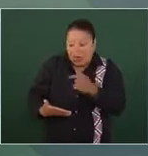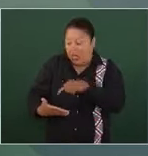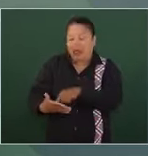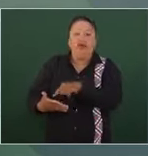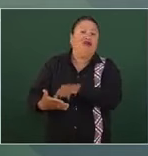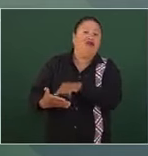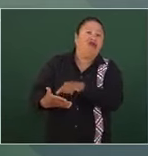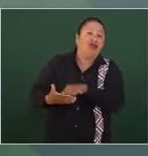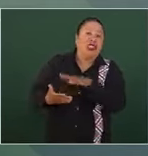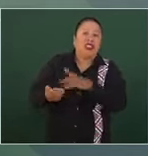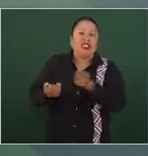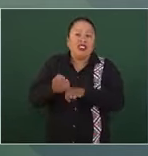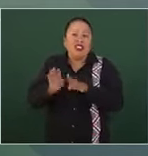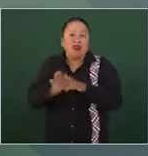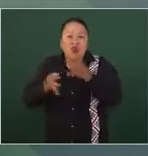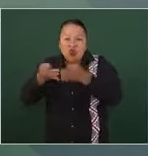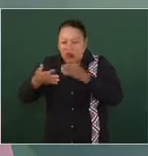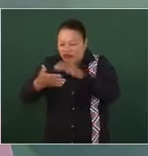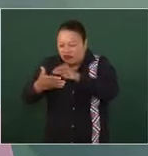jurídico